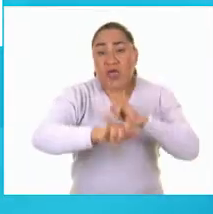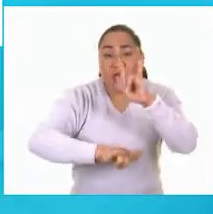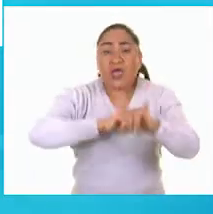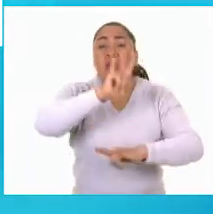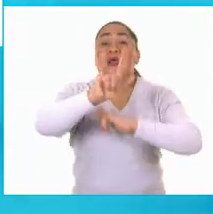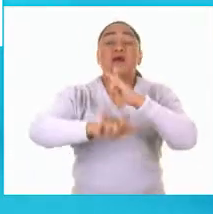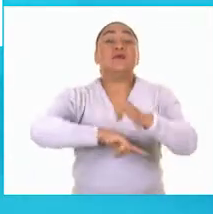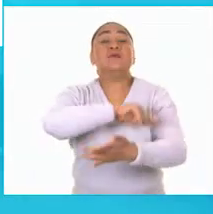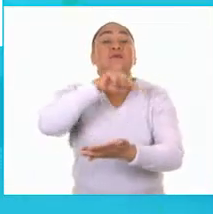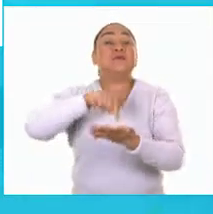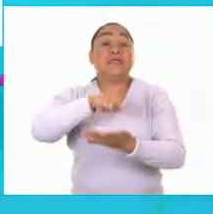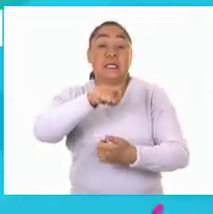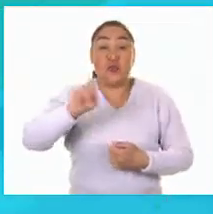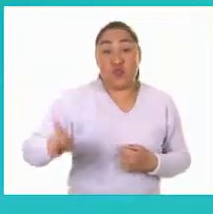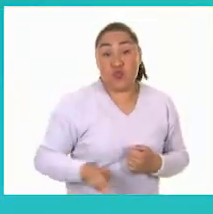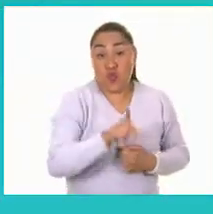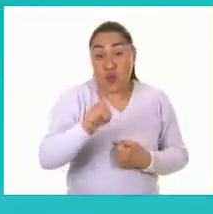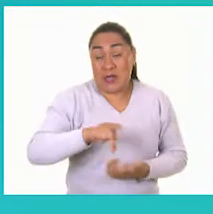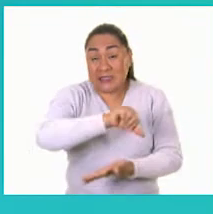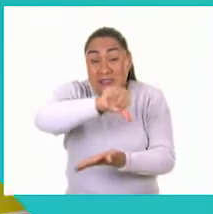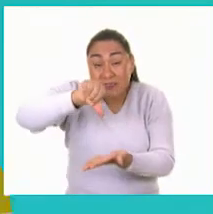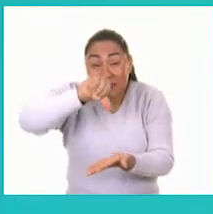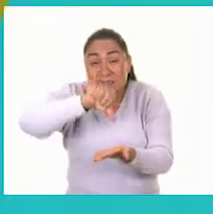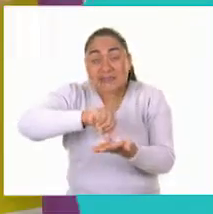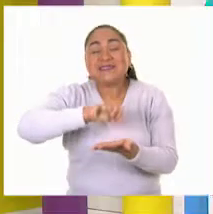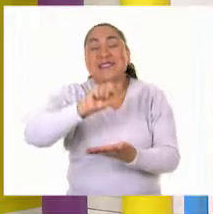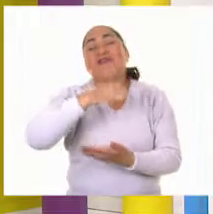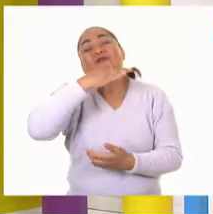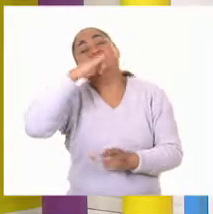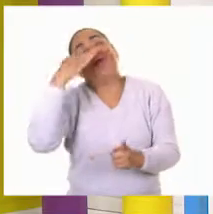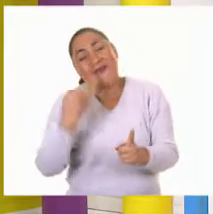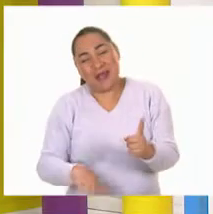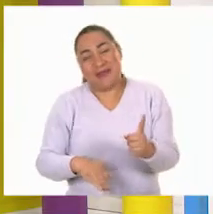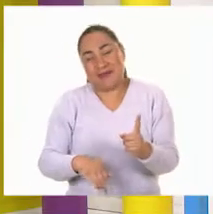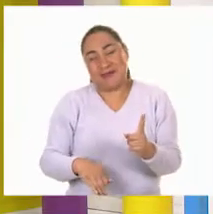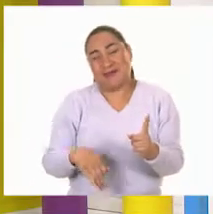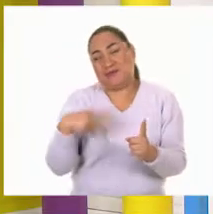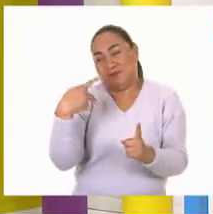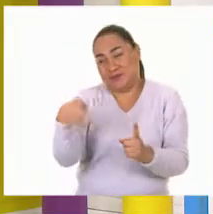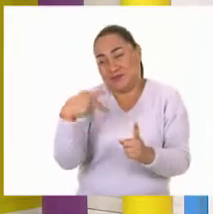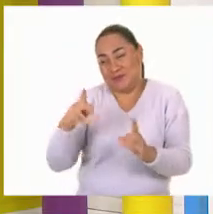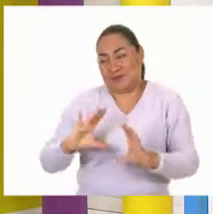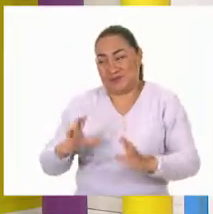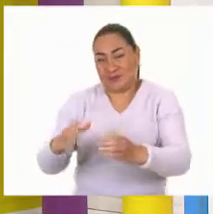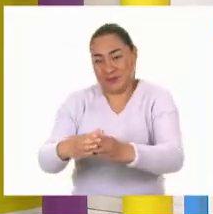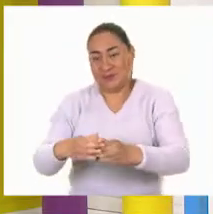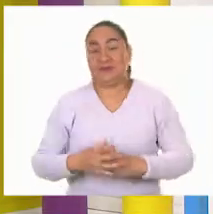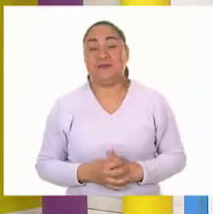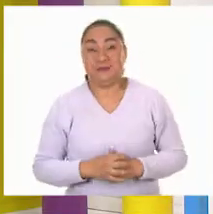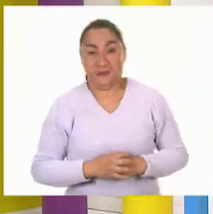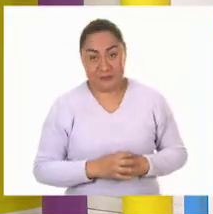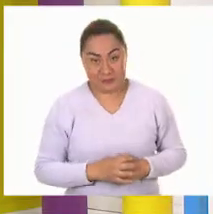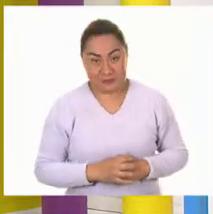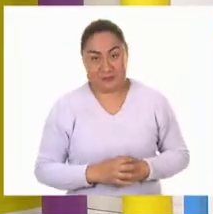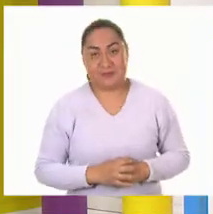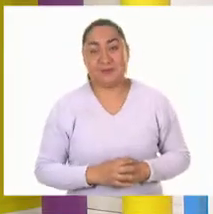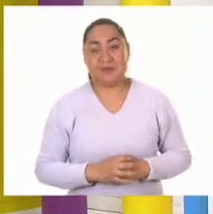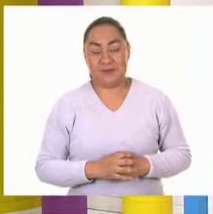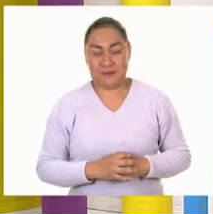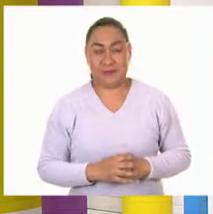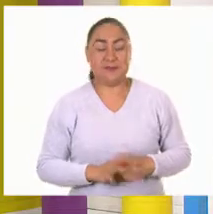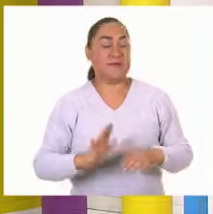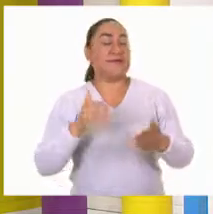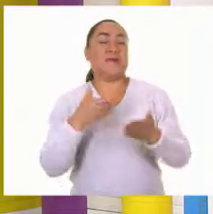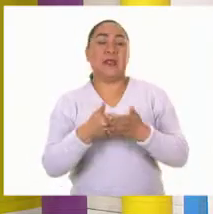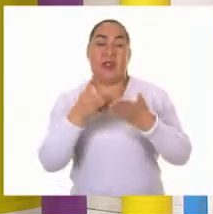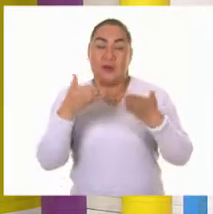colocan en el centro del pueblo cuando es la fiesta de la de la localidad muy bien entonces que